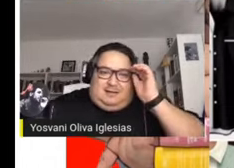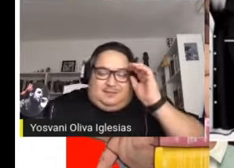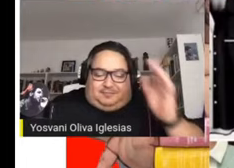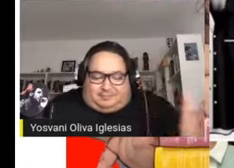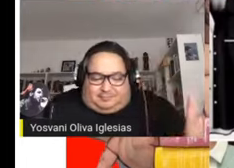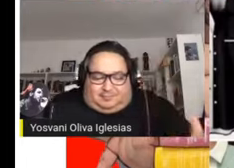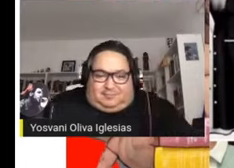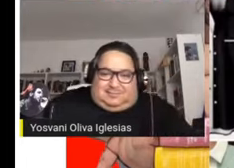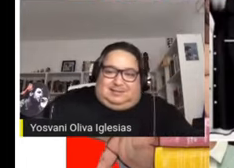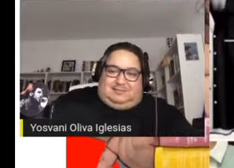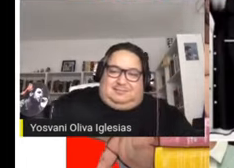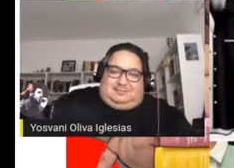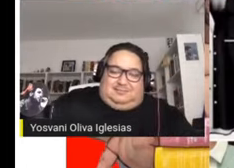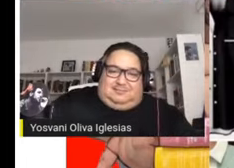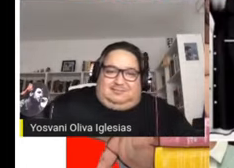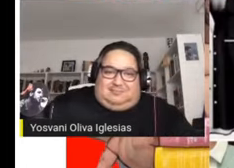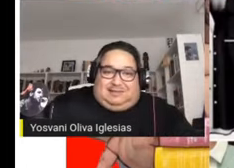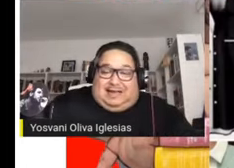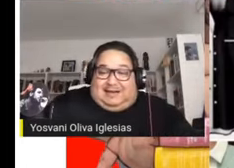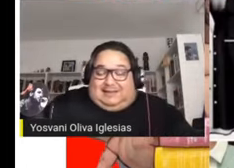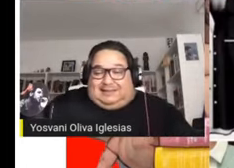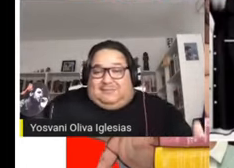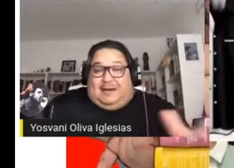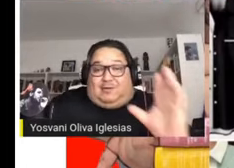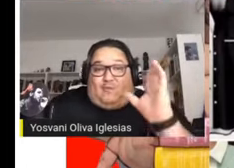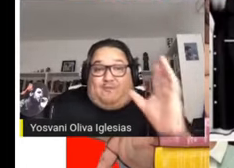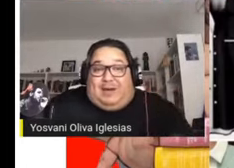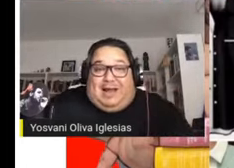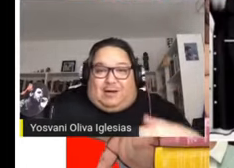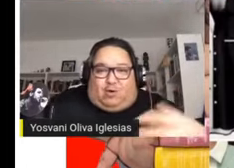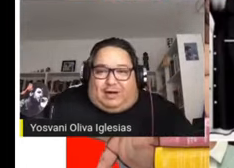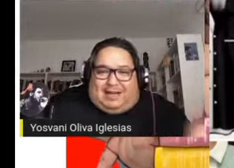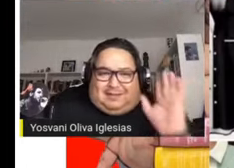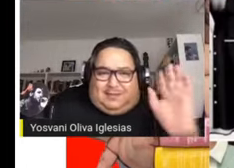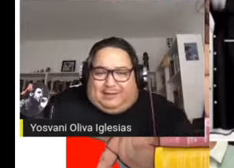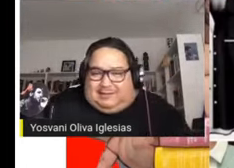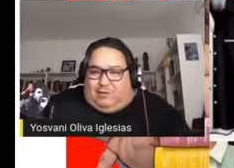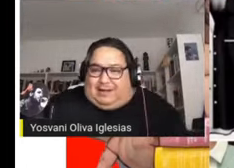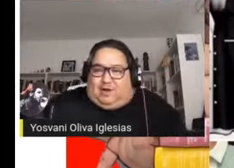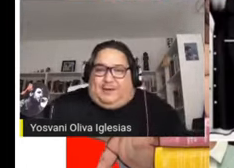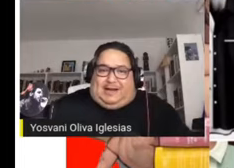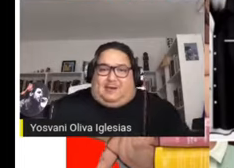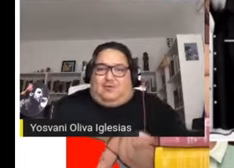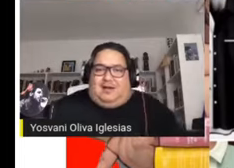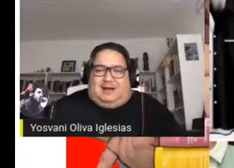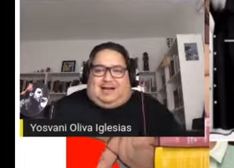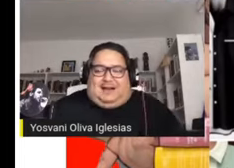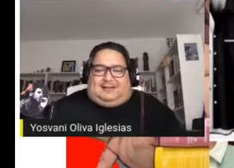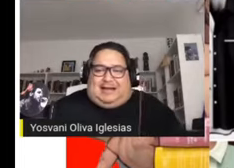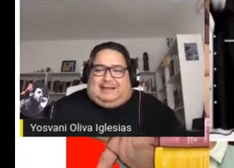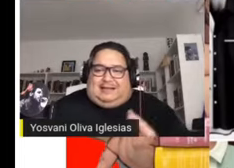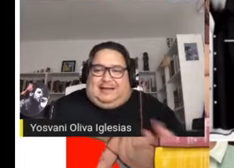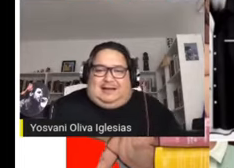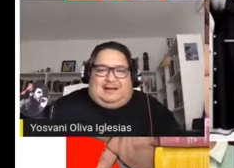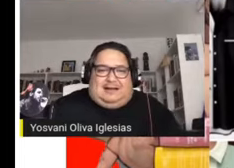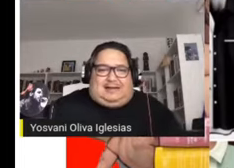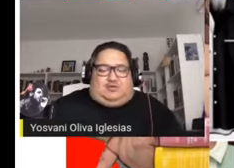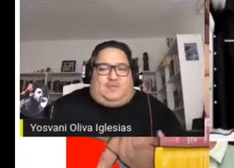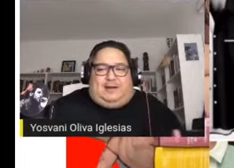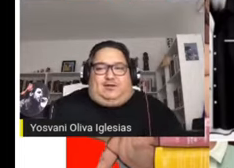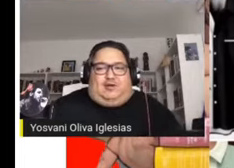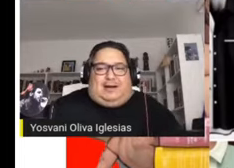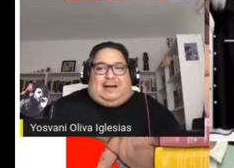larguísima y compleja corriente de pensadores latinoamericanos, que él trata de